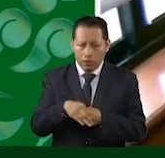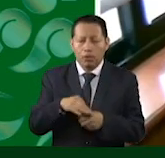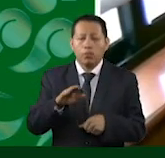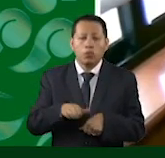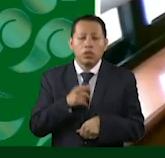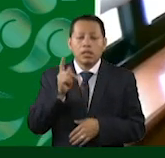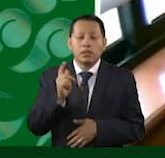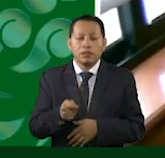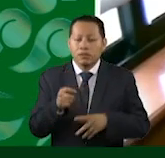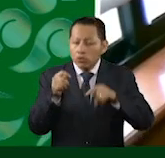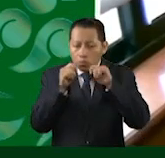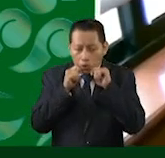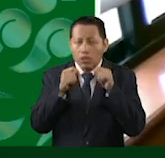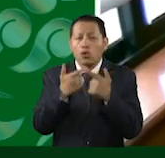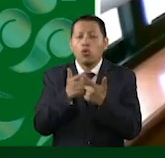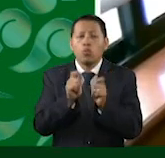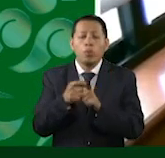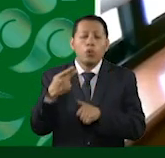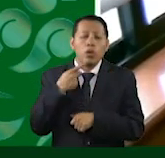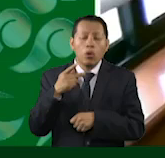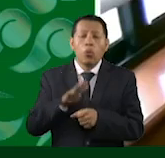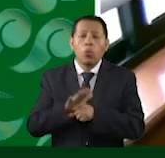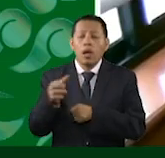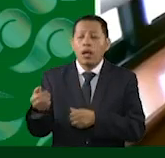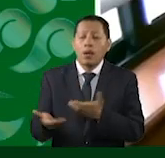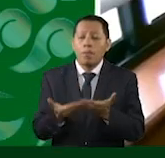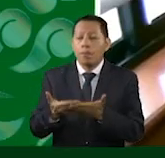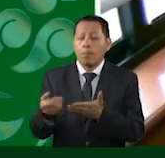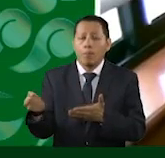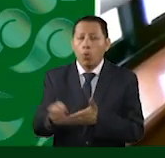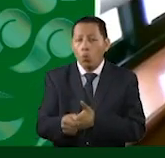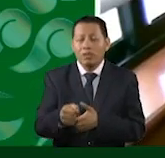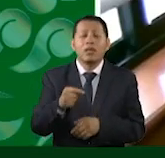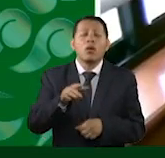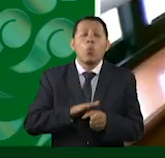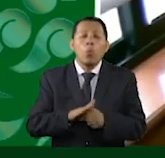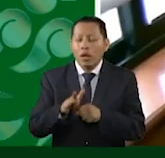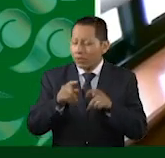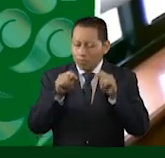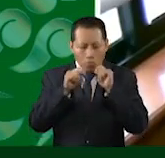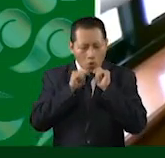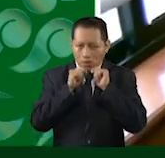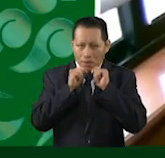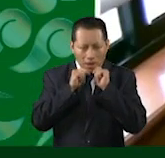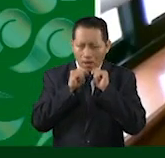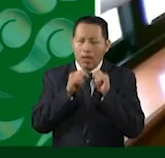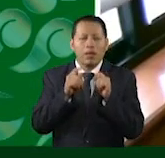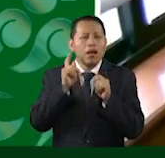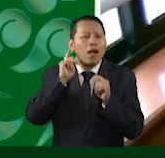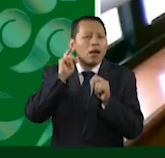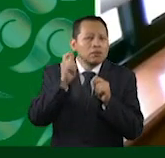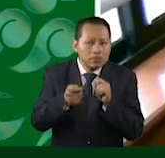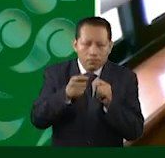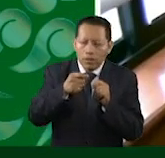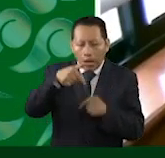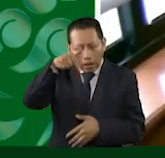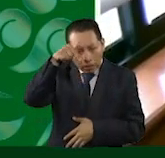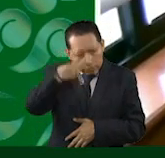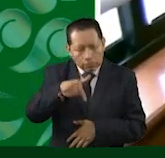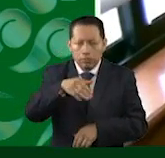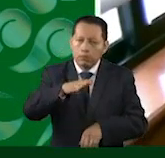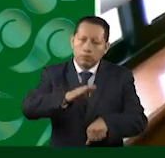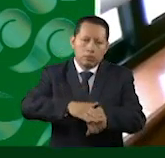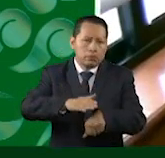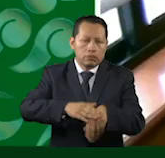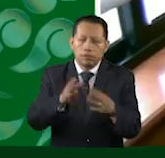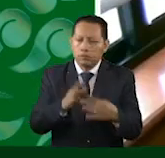importando qué partido político haya propuesto esta candidatura, sino simple y sencillamente la observación clara